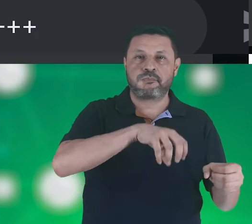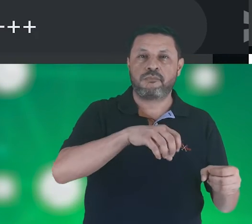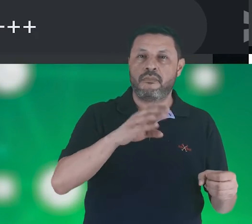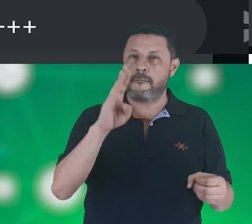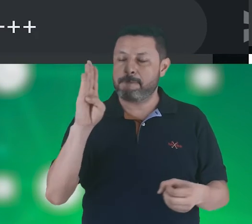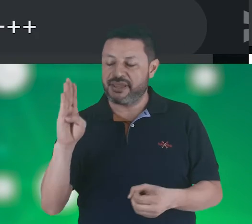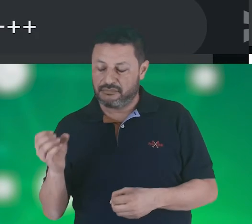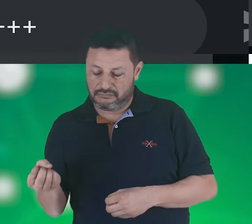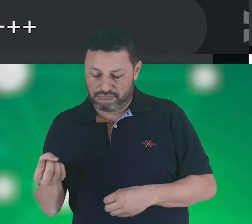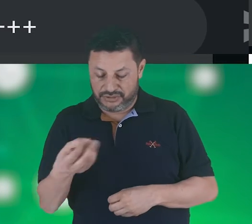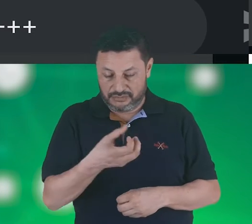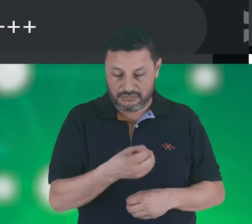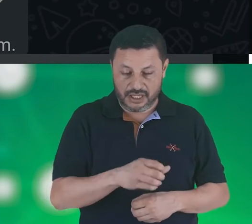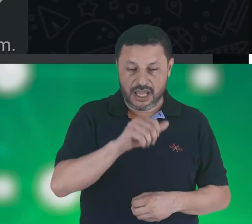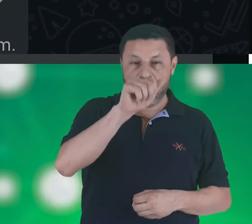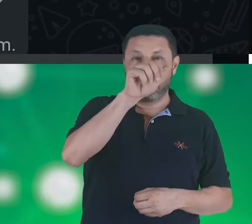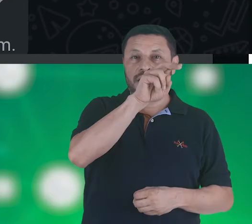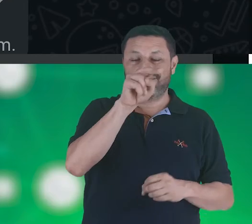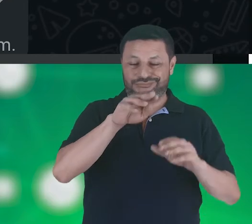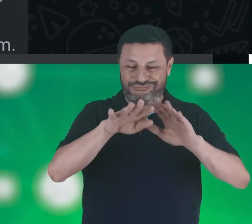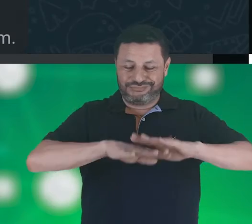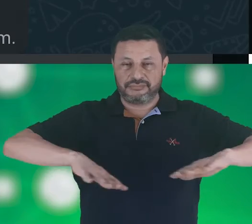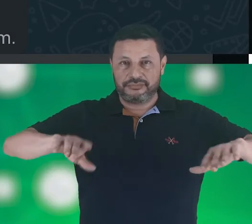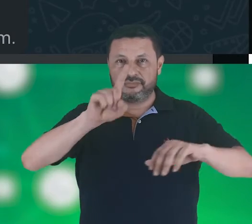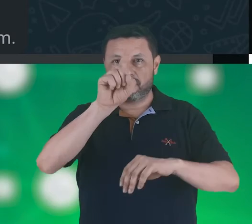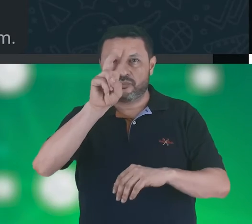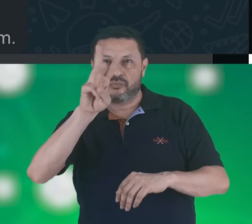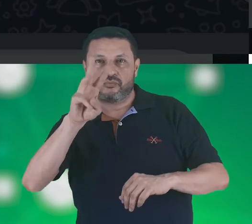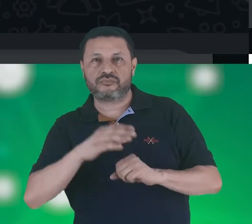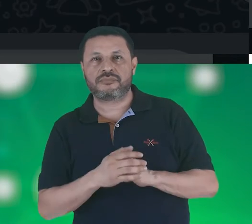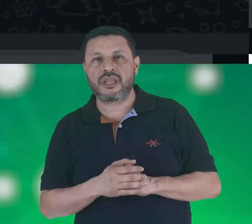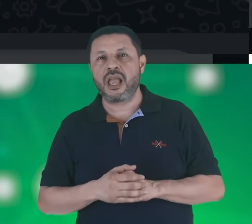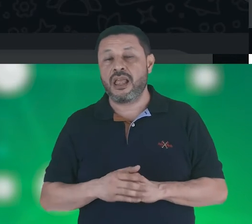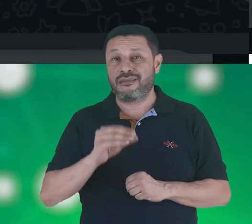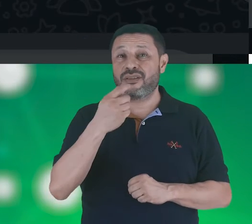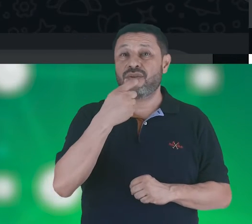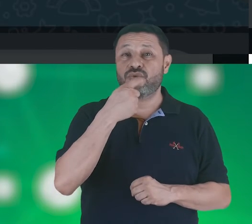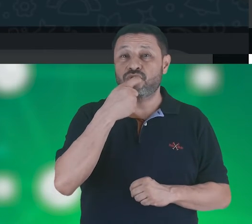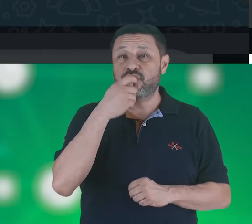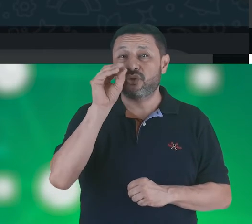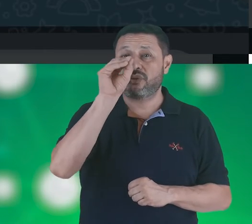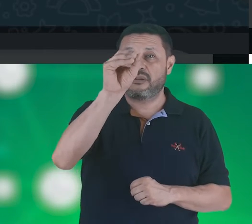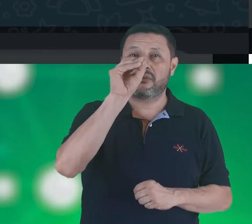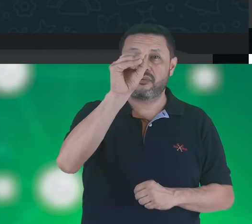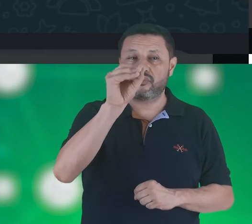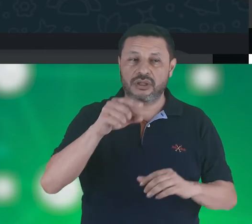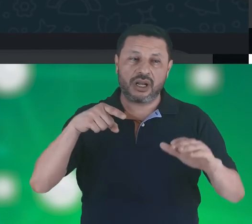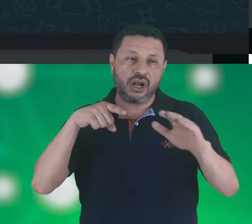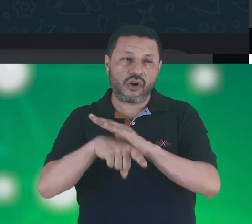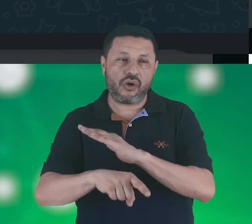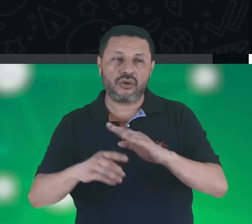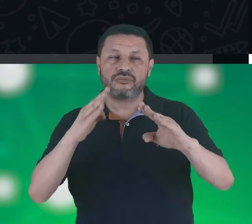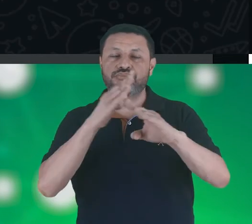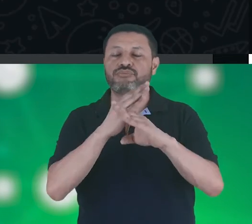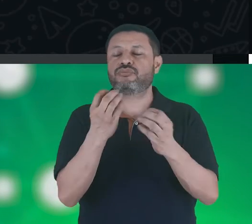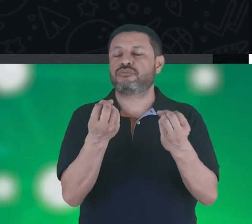lanzó el equipo B. Posteriormente, el juez anuncia si hubo gol o bloqueo y el marcador.